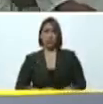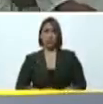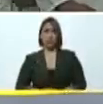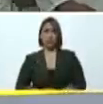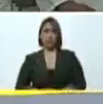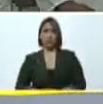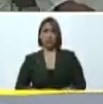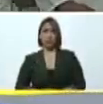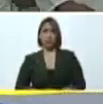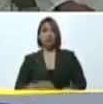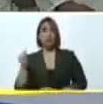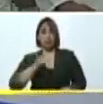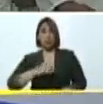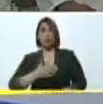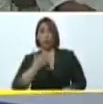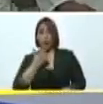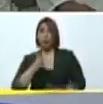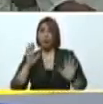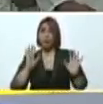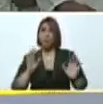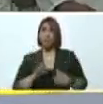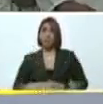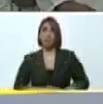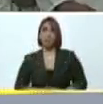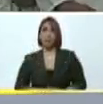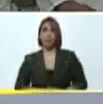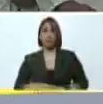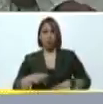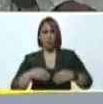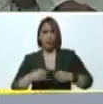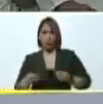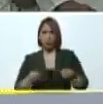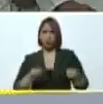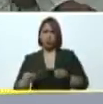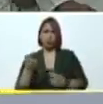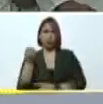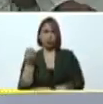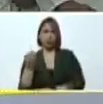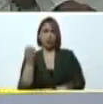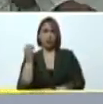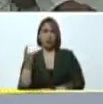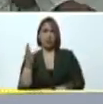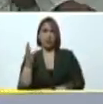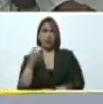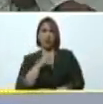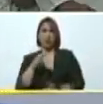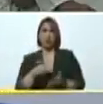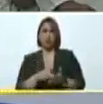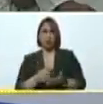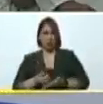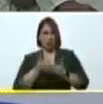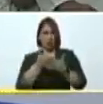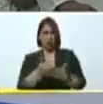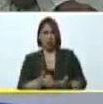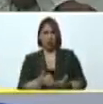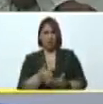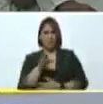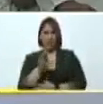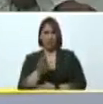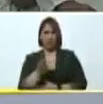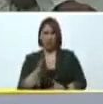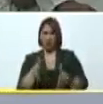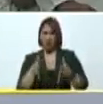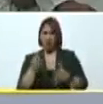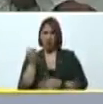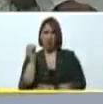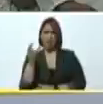si les puedo decir que tomaron el control de la asamblea nacional y quisieron ayudaron al país ganaron la